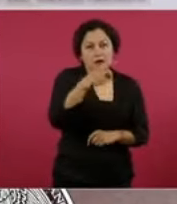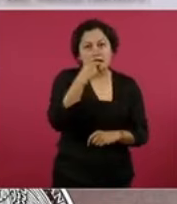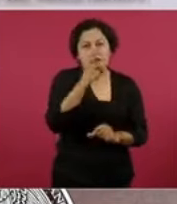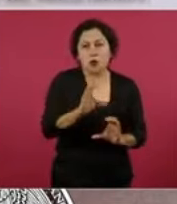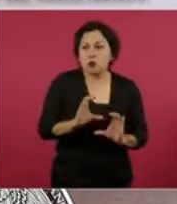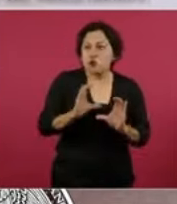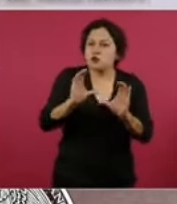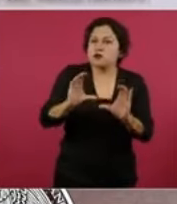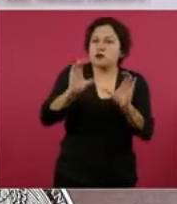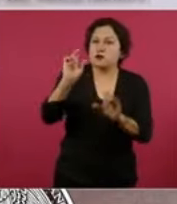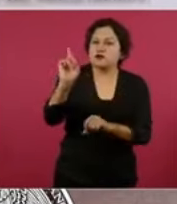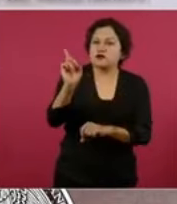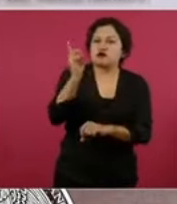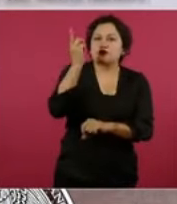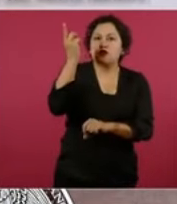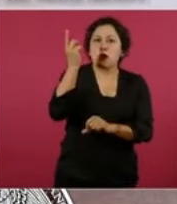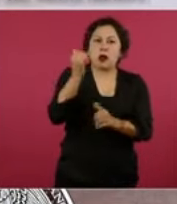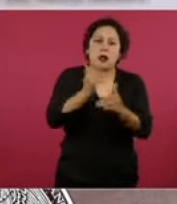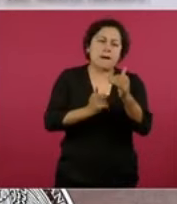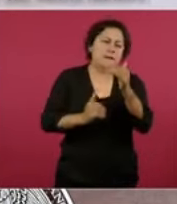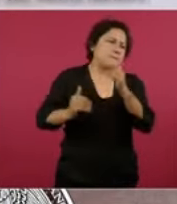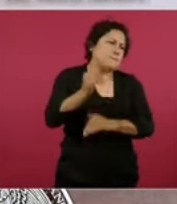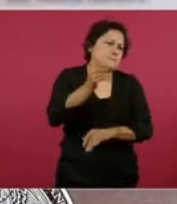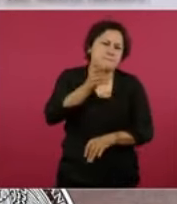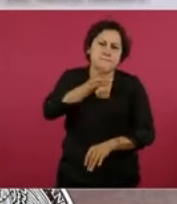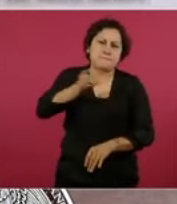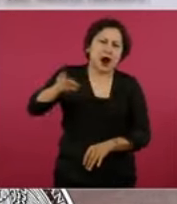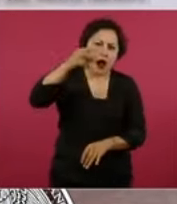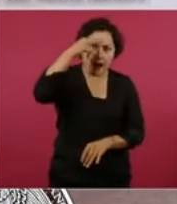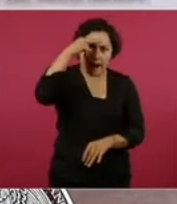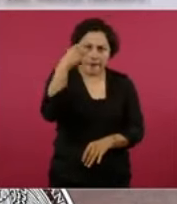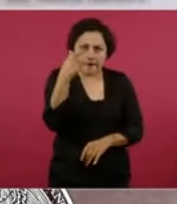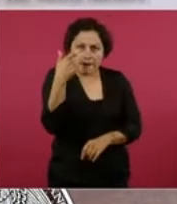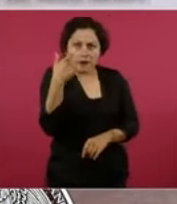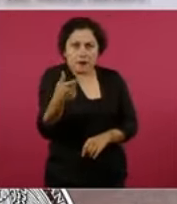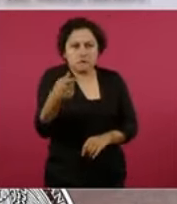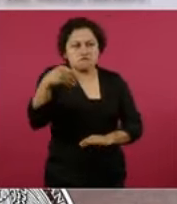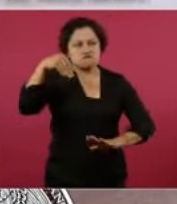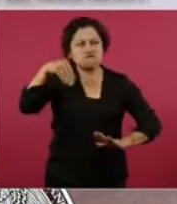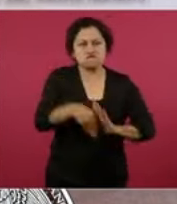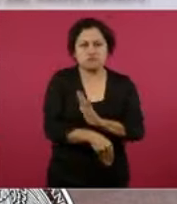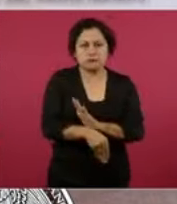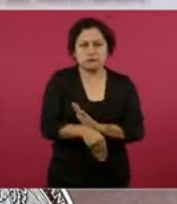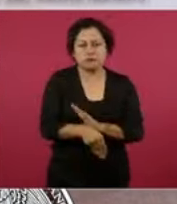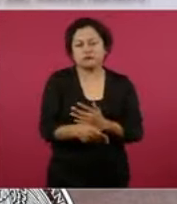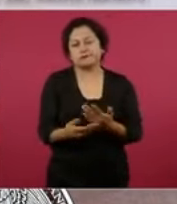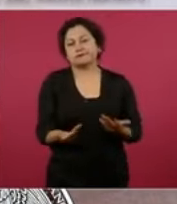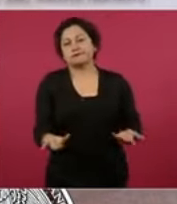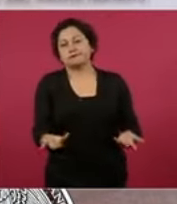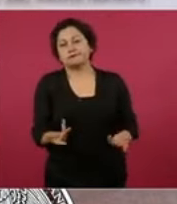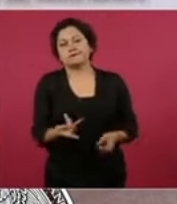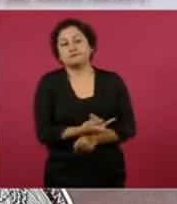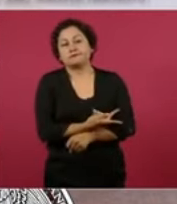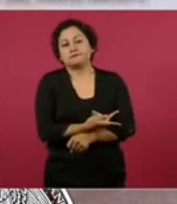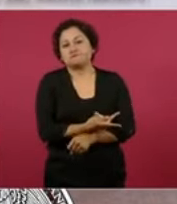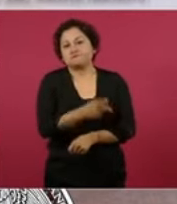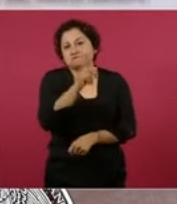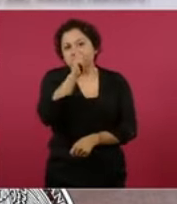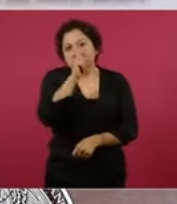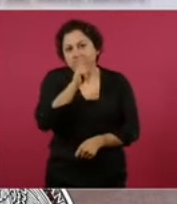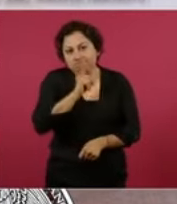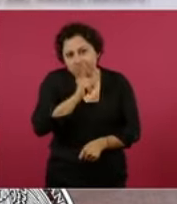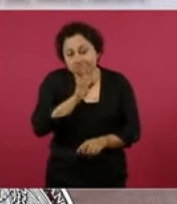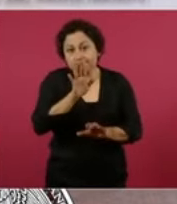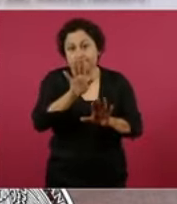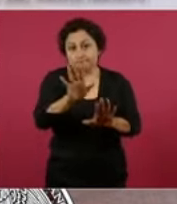disparar y que íbamos a tener una crisis? Pues resultó falso. En medios de comunicación y en redes